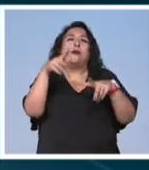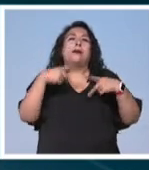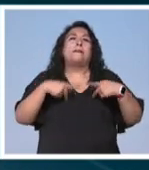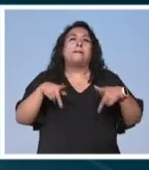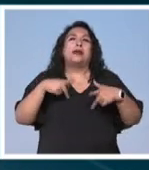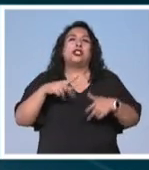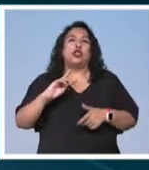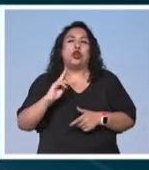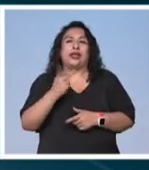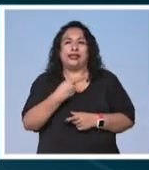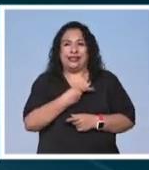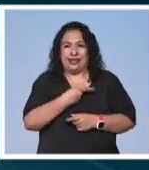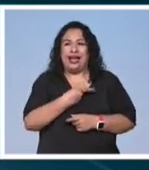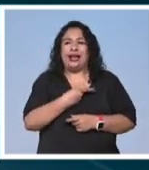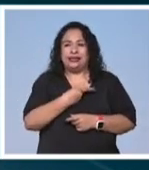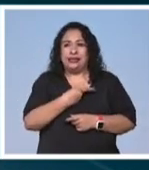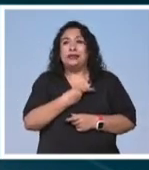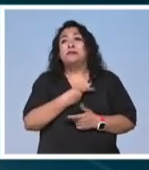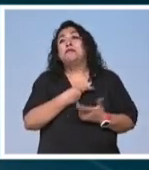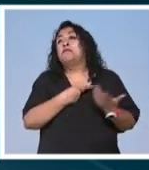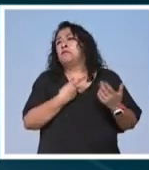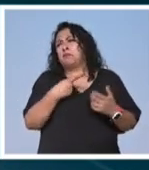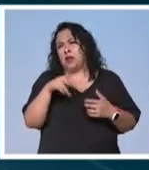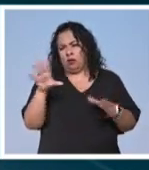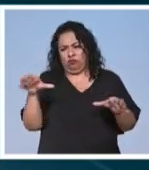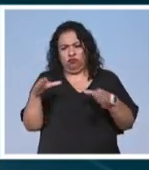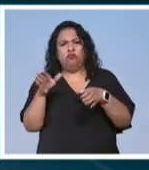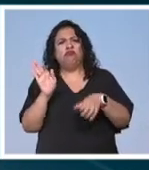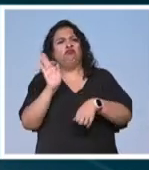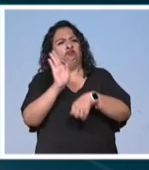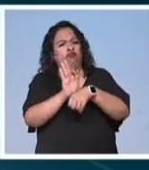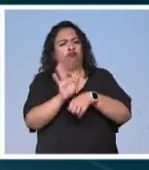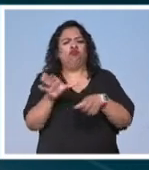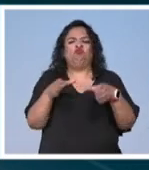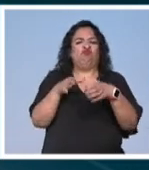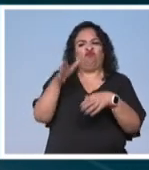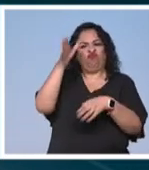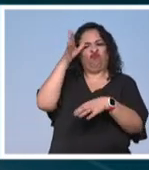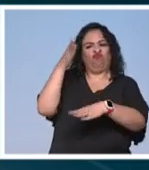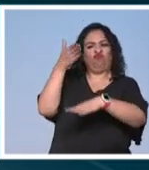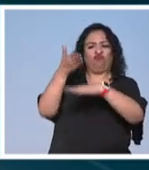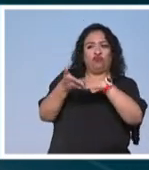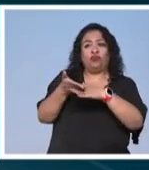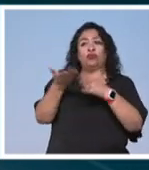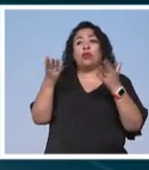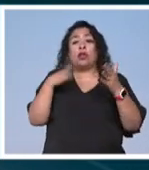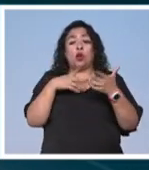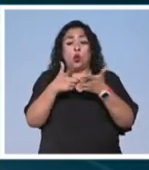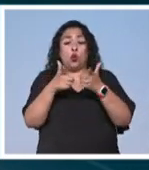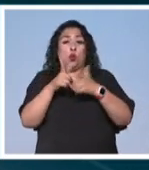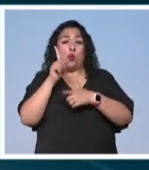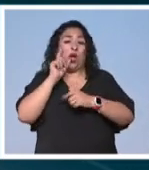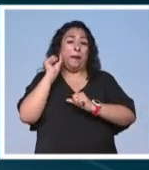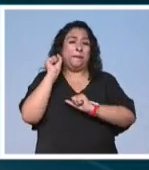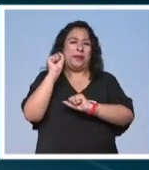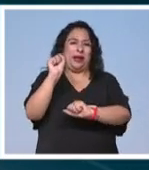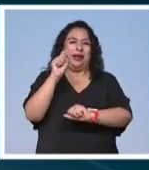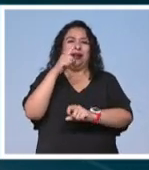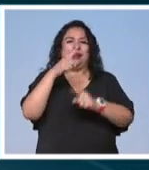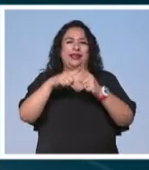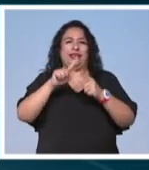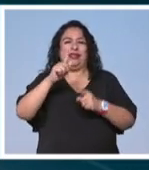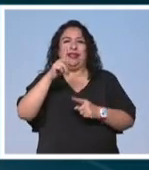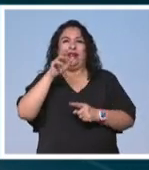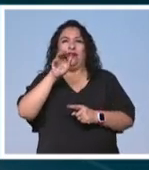personas transgénero sin embargo hay sectores que la apoyan y sectores que están en contra de ella porque hay un grupo de feministas las famosas